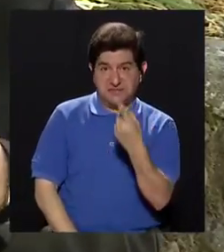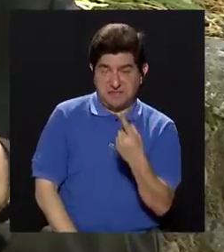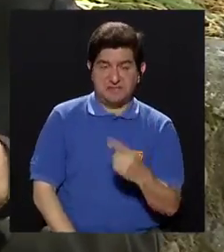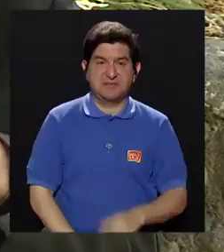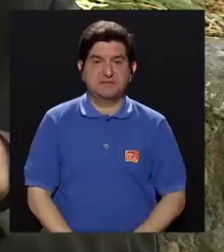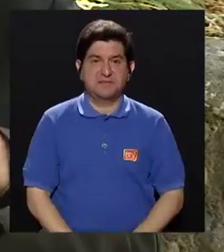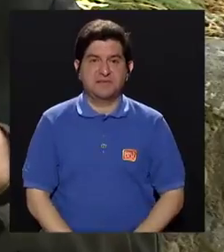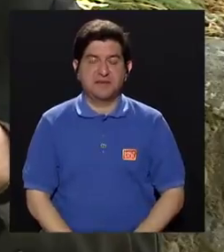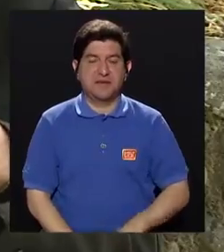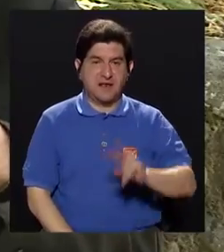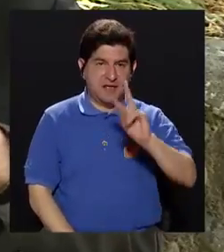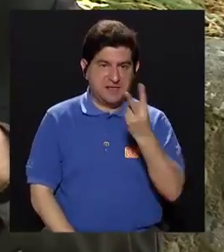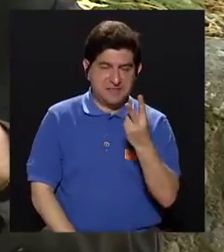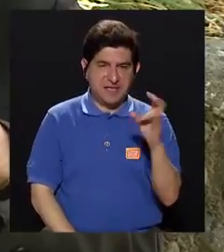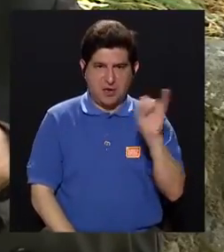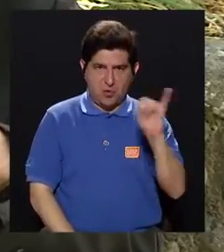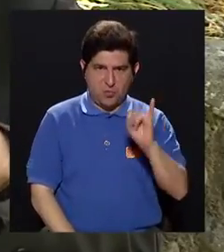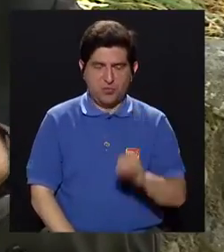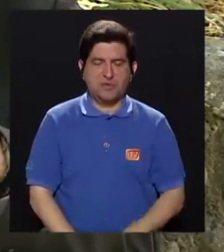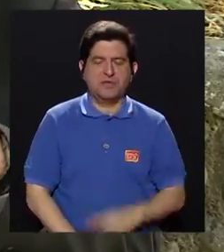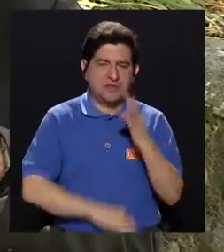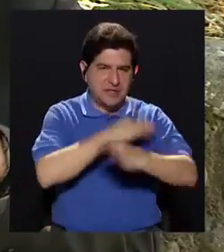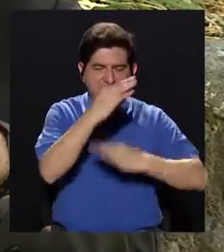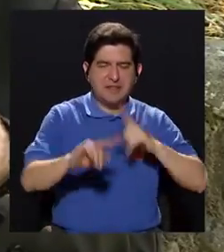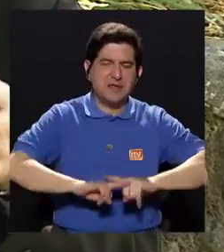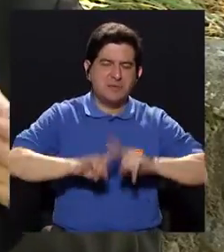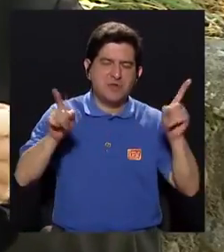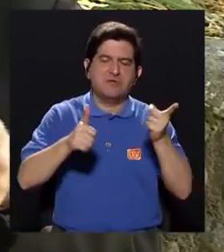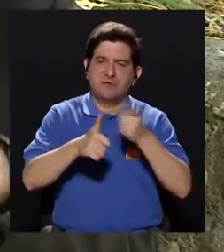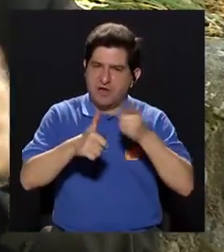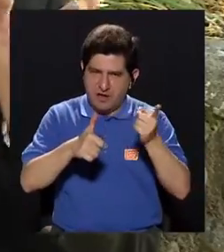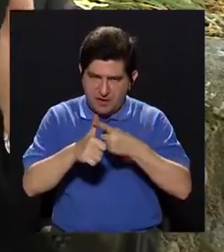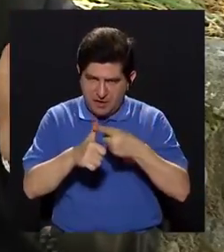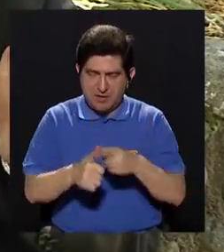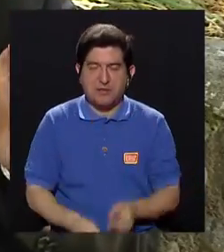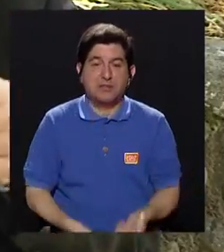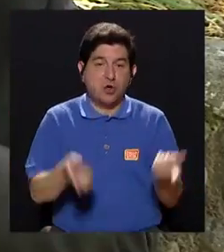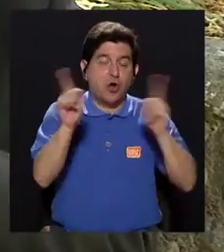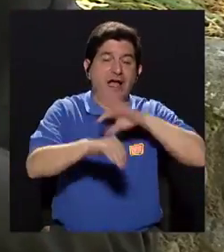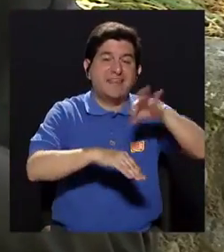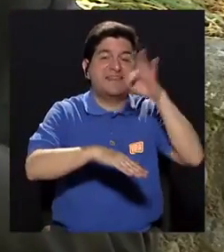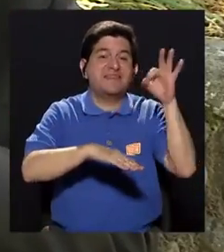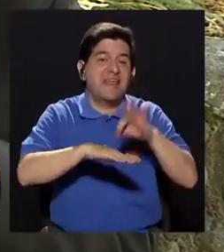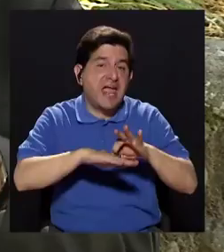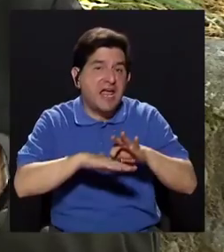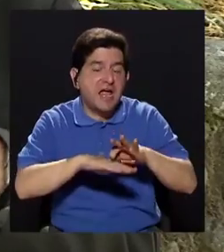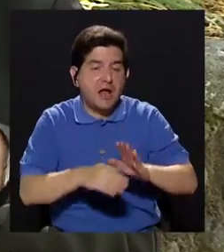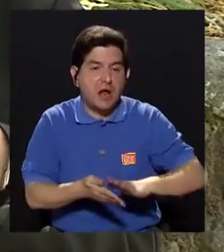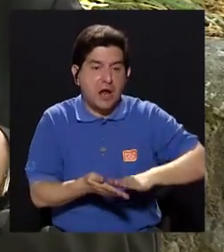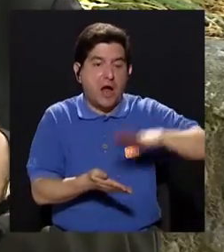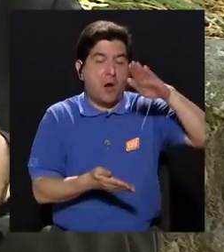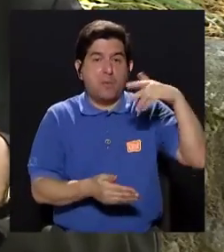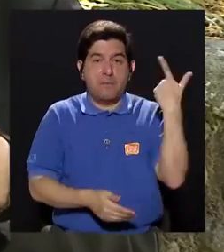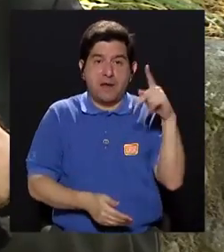ha dicho que cuando hay una segunda infección por un serotipo diferente al primero, repito, en el caso del dengue, se aumenta el riesgo de que el